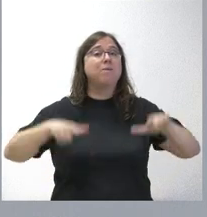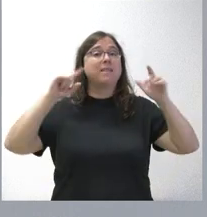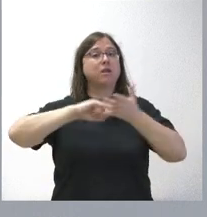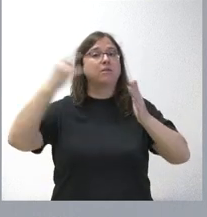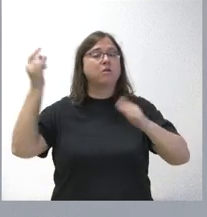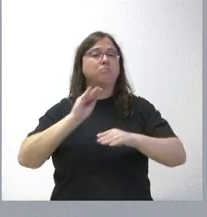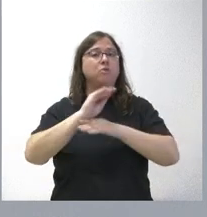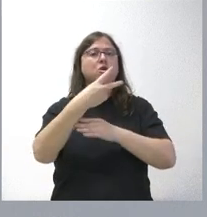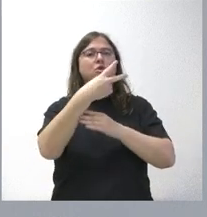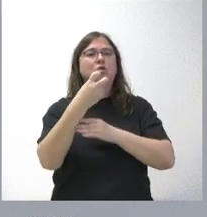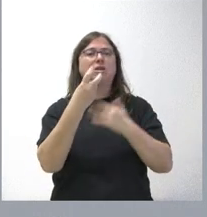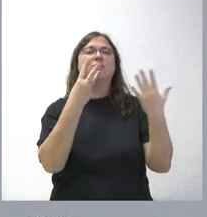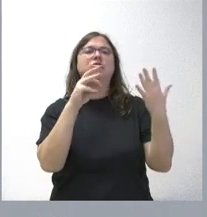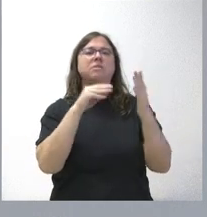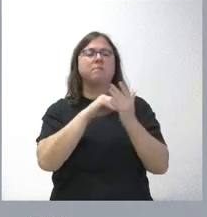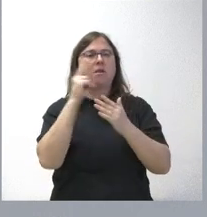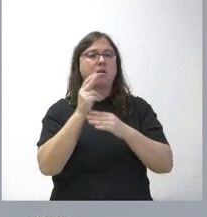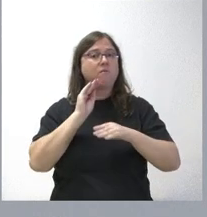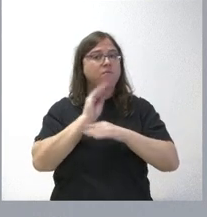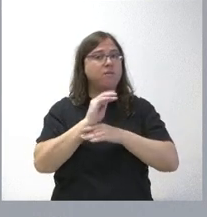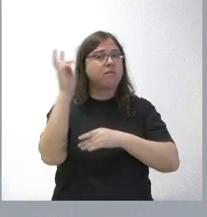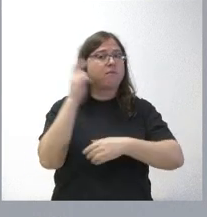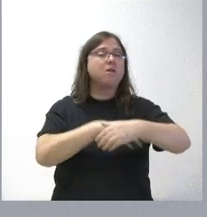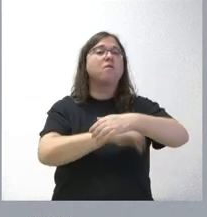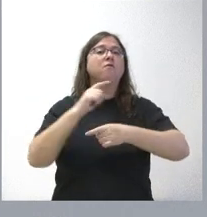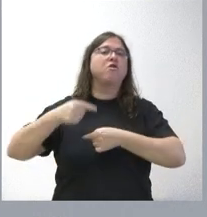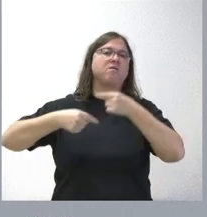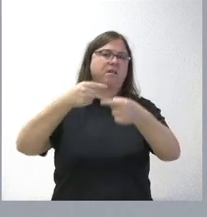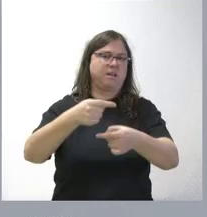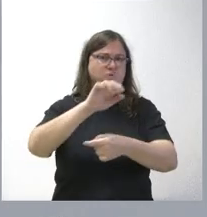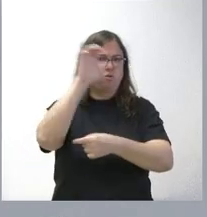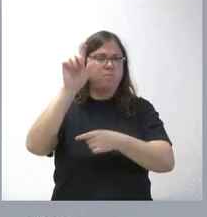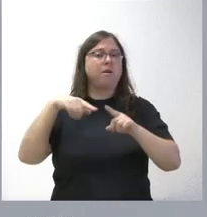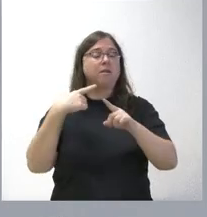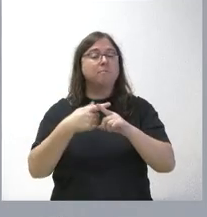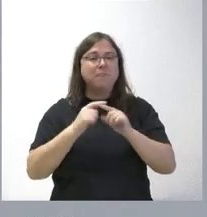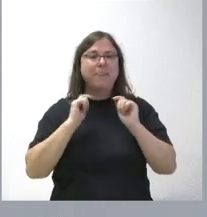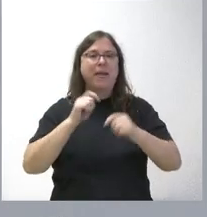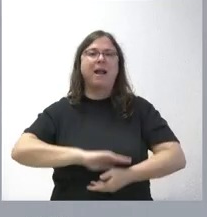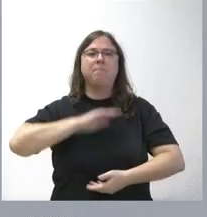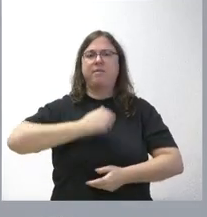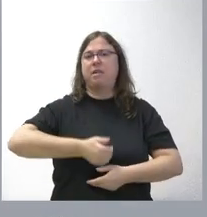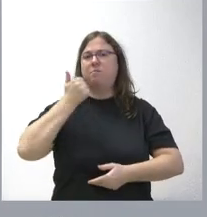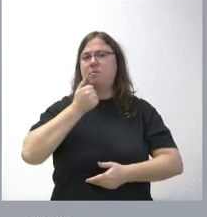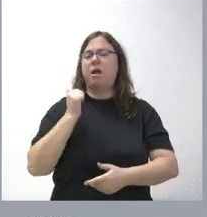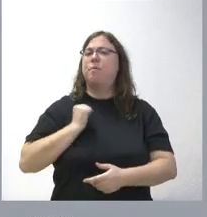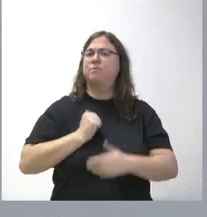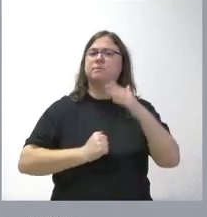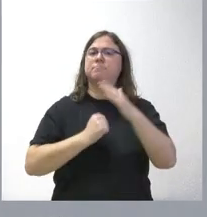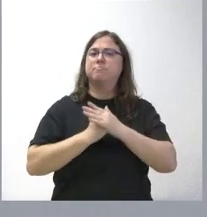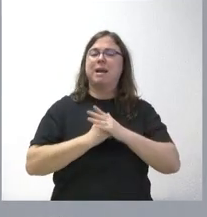una inversión de 260.000 euros también financiados con fondos Next Generation y se aumentará la capacidad y rendimiento de esta